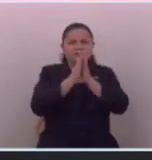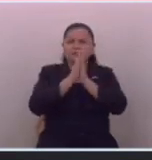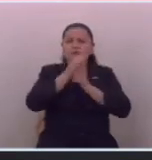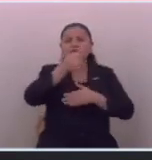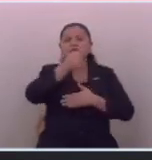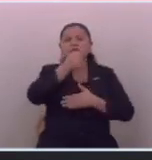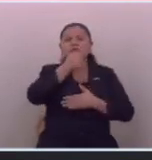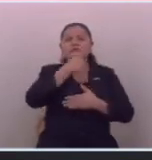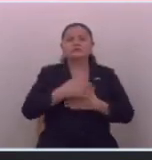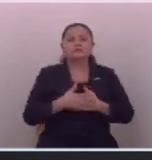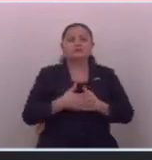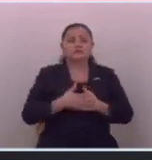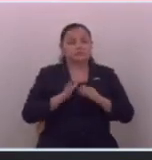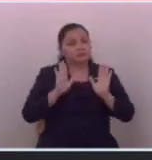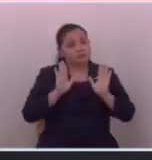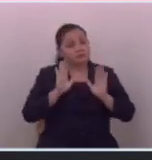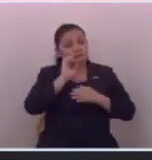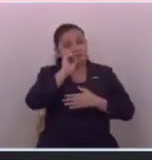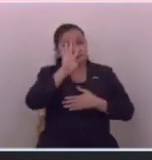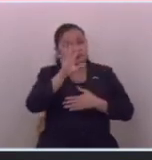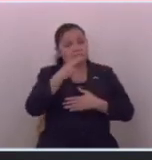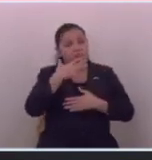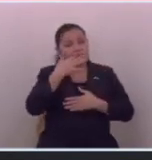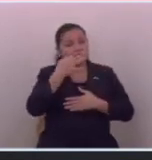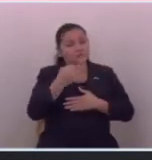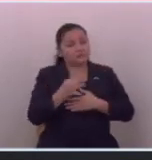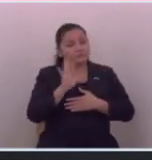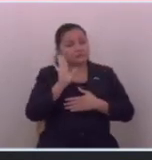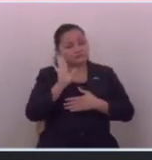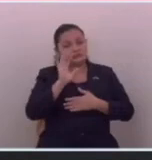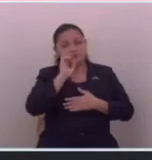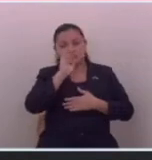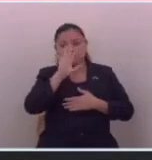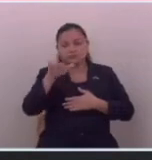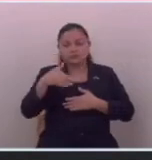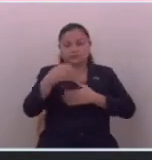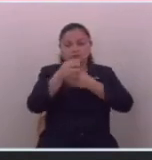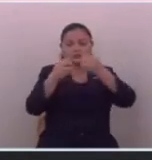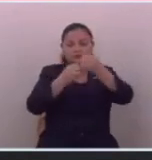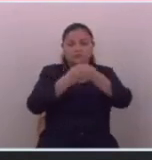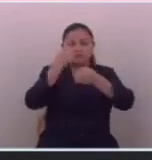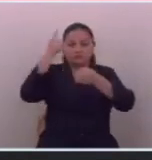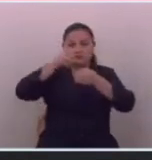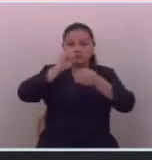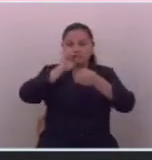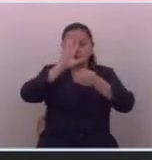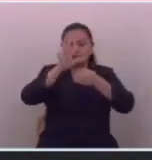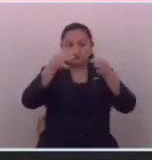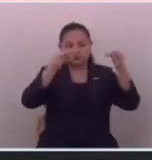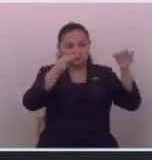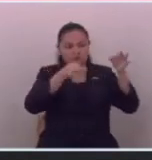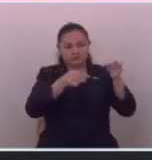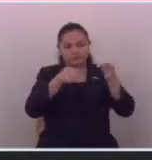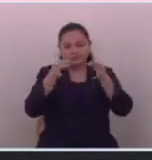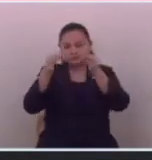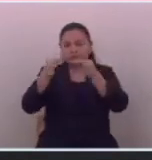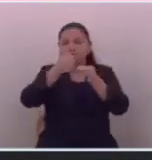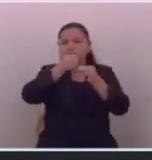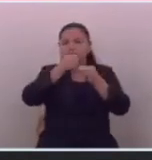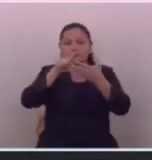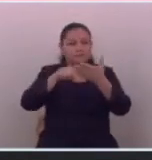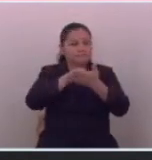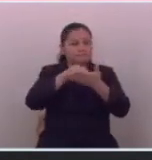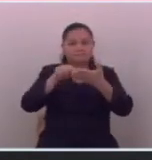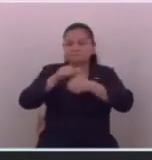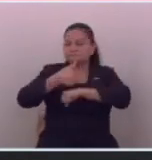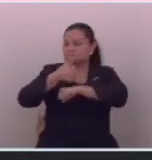información a ver si se las dan a ver si no les emiten un oficio donde les digan esta información ha sido